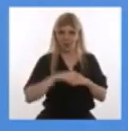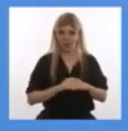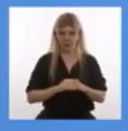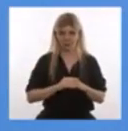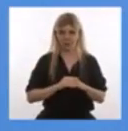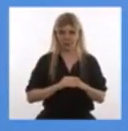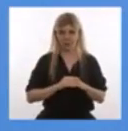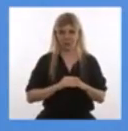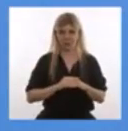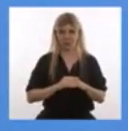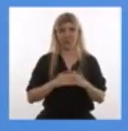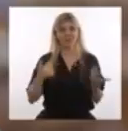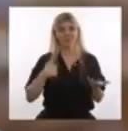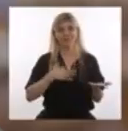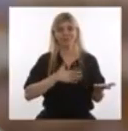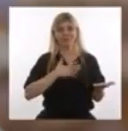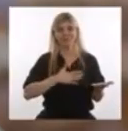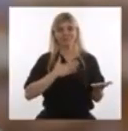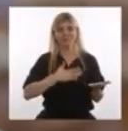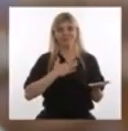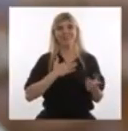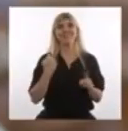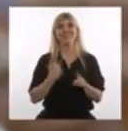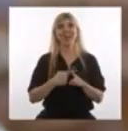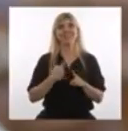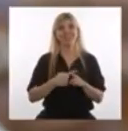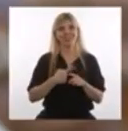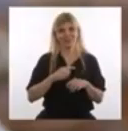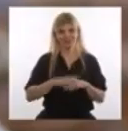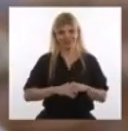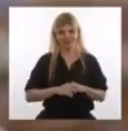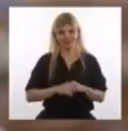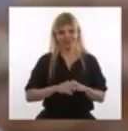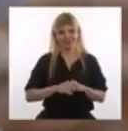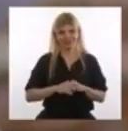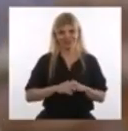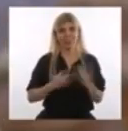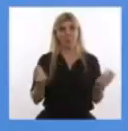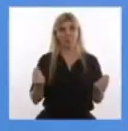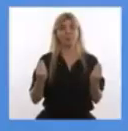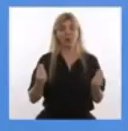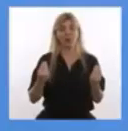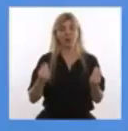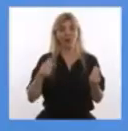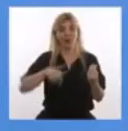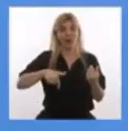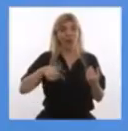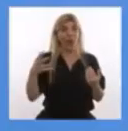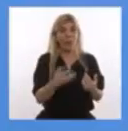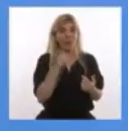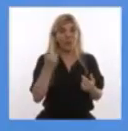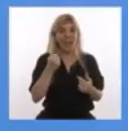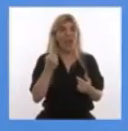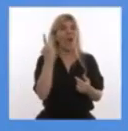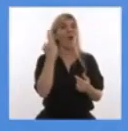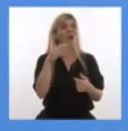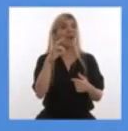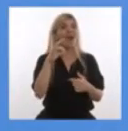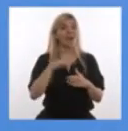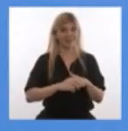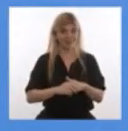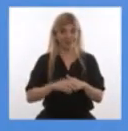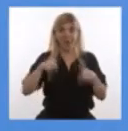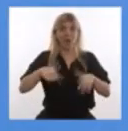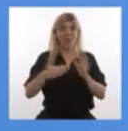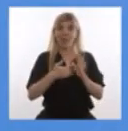Y yo eso lo celebro. Lo celebro. Porque tenemos una oportunidad única. Ahora depende